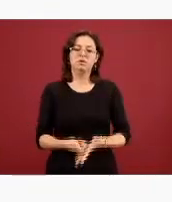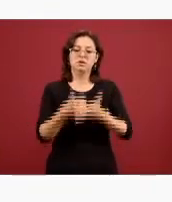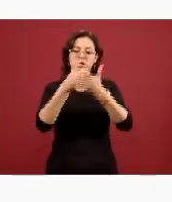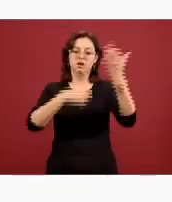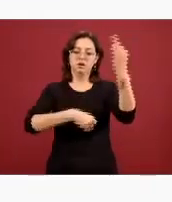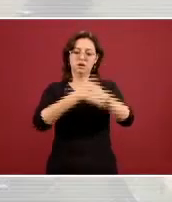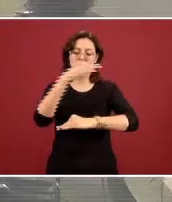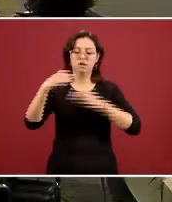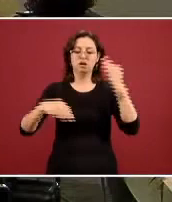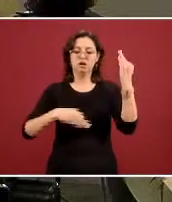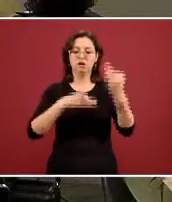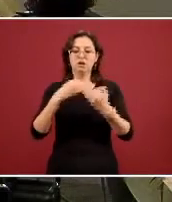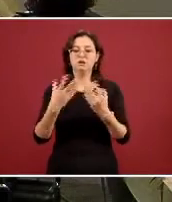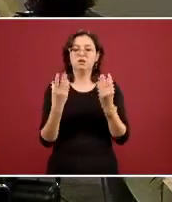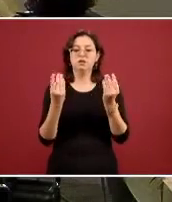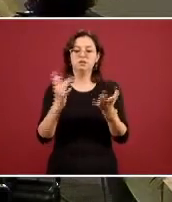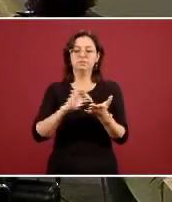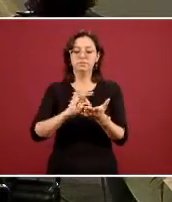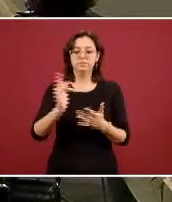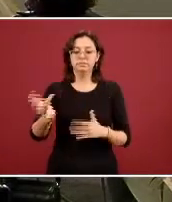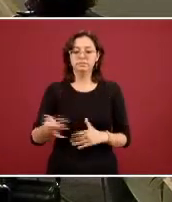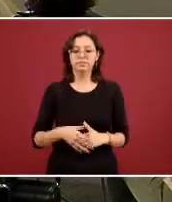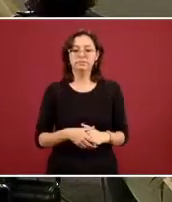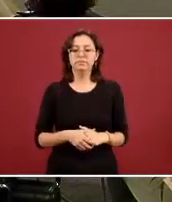a ayudarnos entre todos muchas gracias